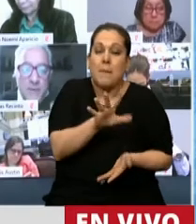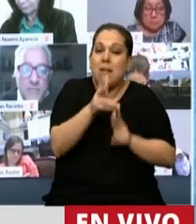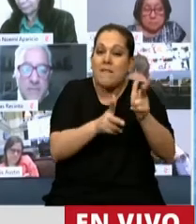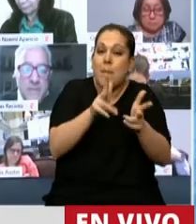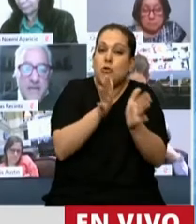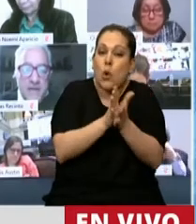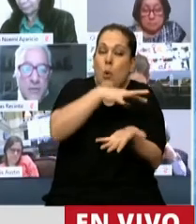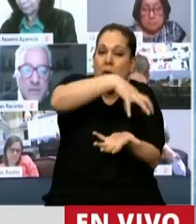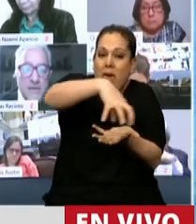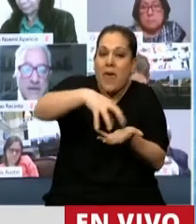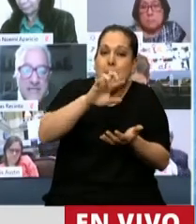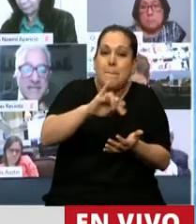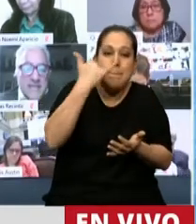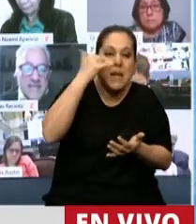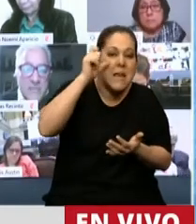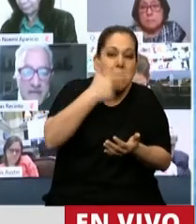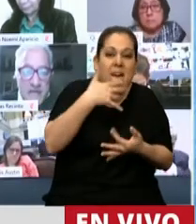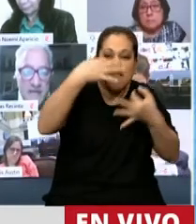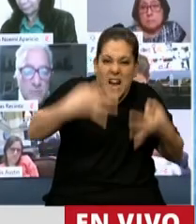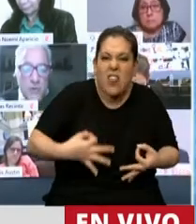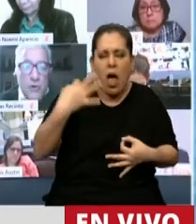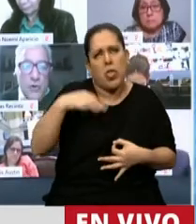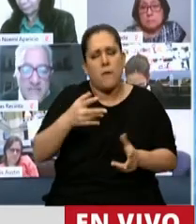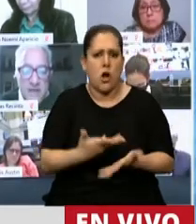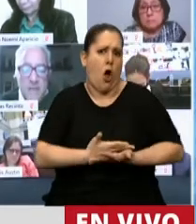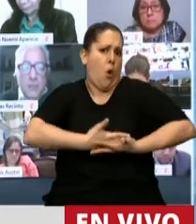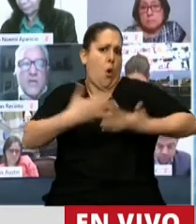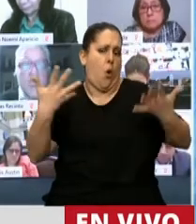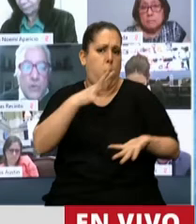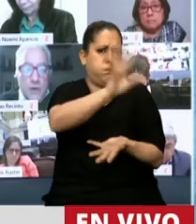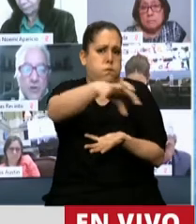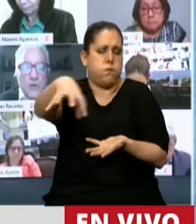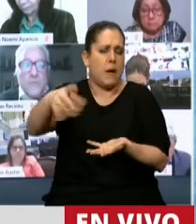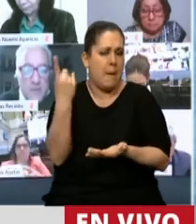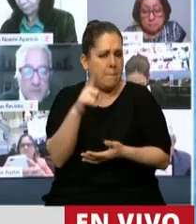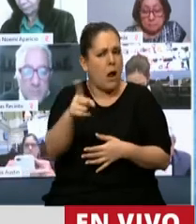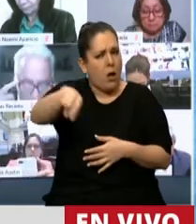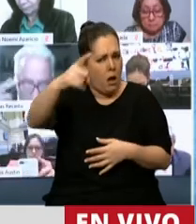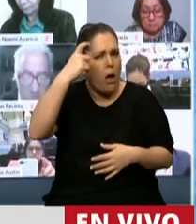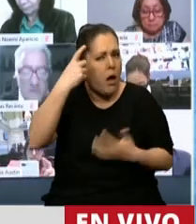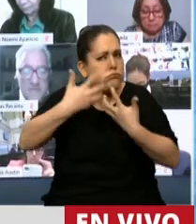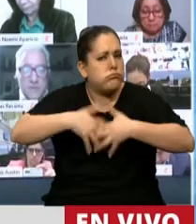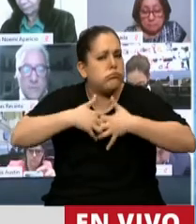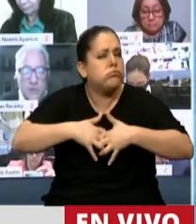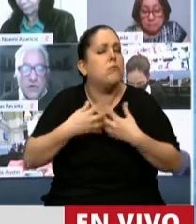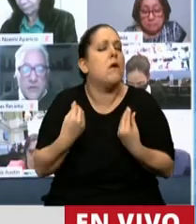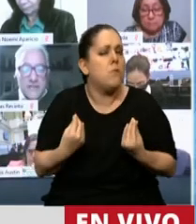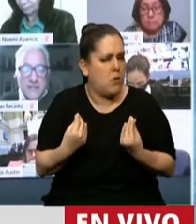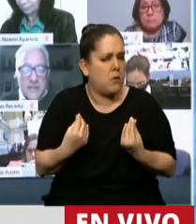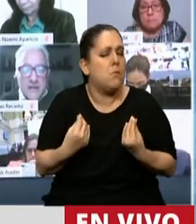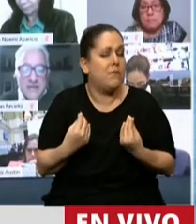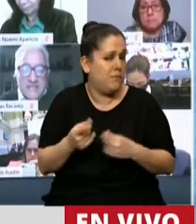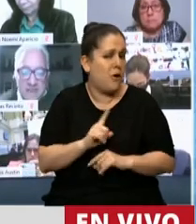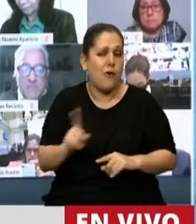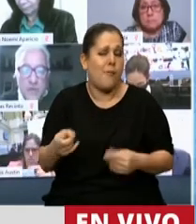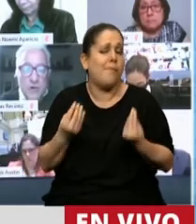Micropymes en la Argentina, tendría que ser un vergel esto, pero no lo es. ¿Por qué no lo es? ¿Por qué no nos ponemos a pensar un poquito en este tema? ¿Sabe por qué